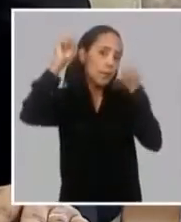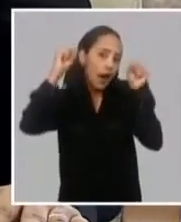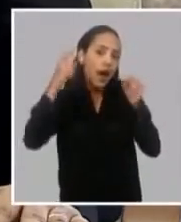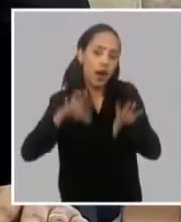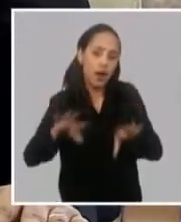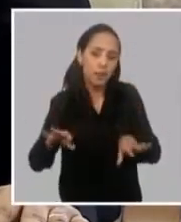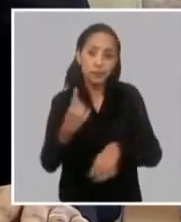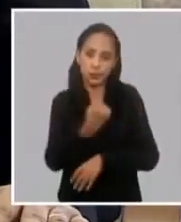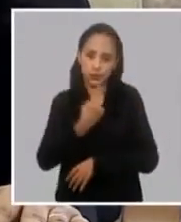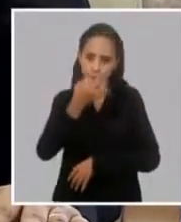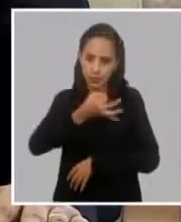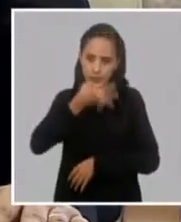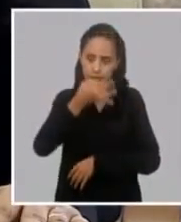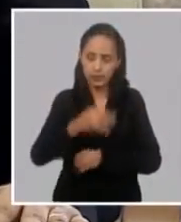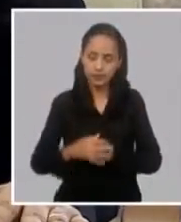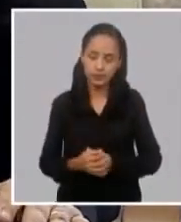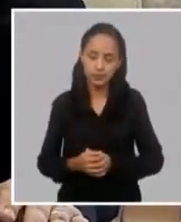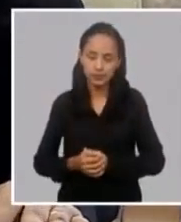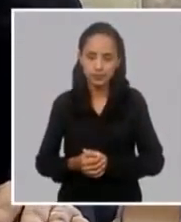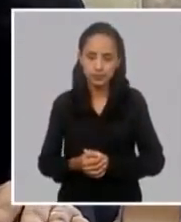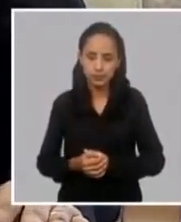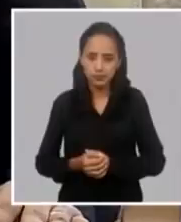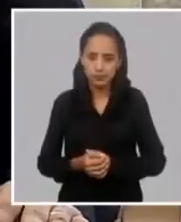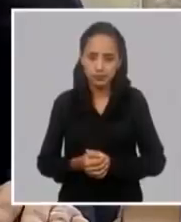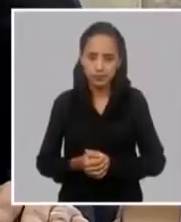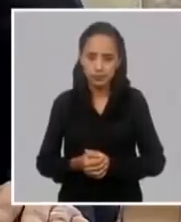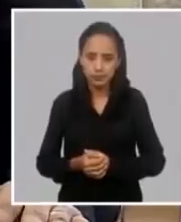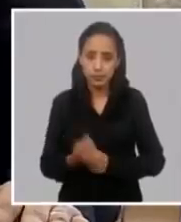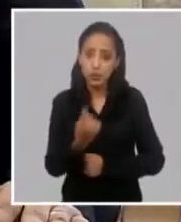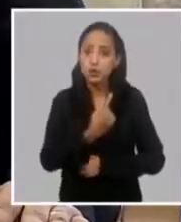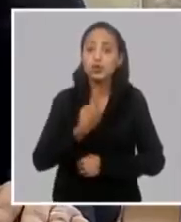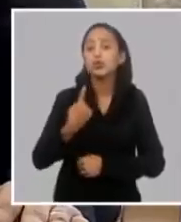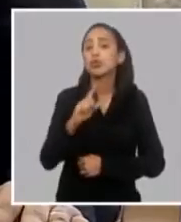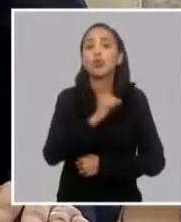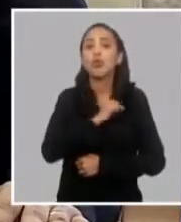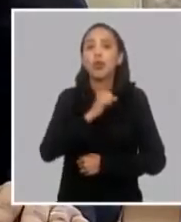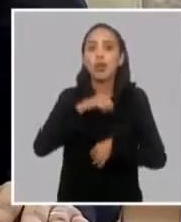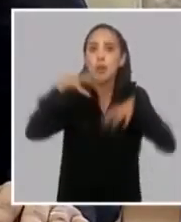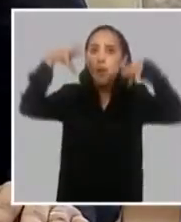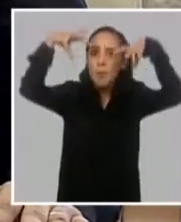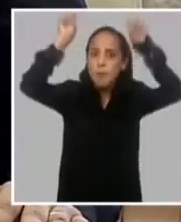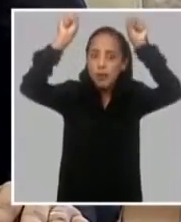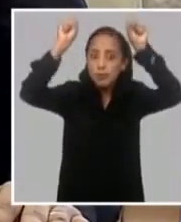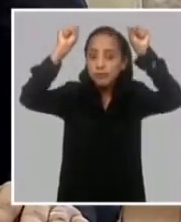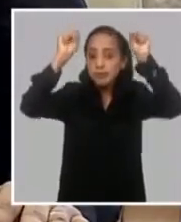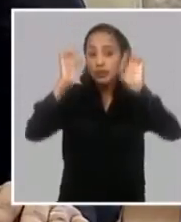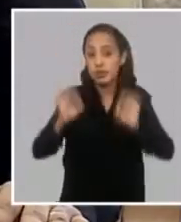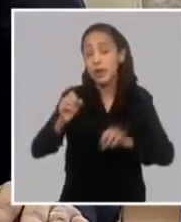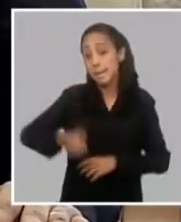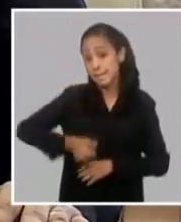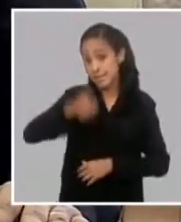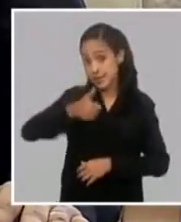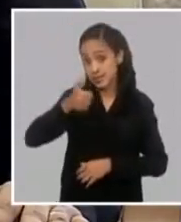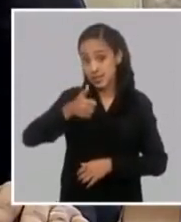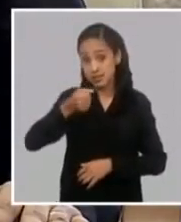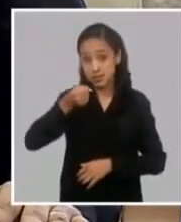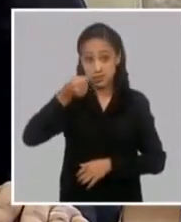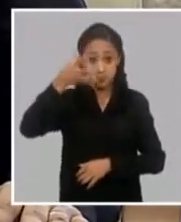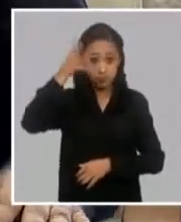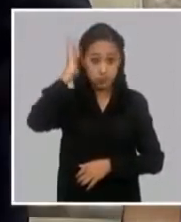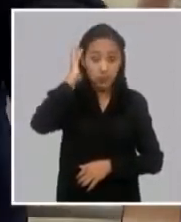Un apagón es algo no deseado. nosotros, incluso el presidente lo reiteraba